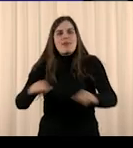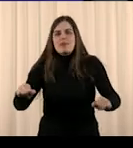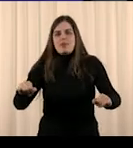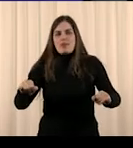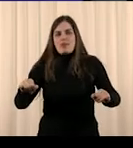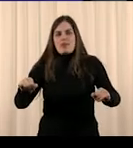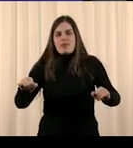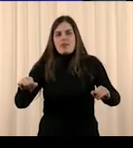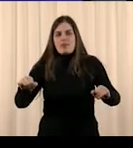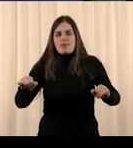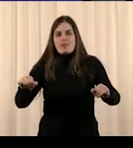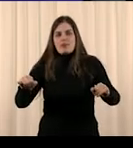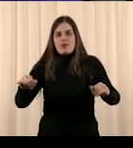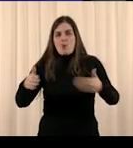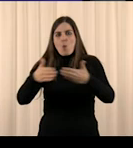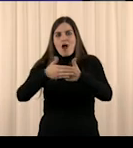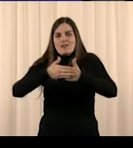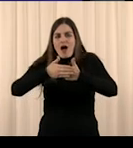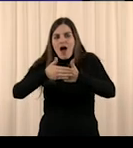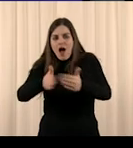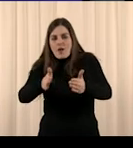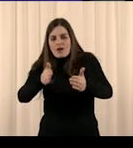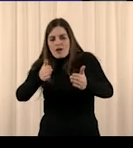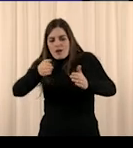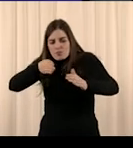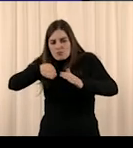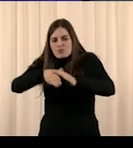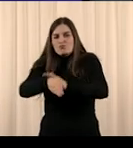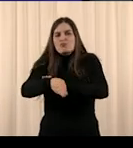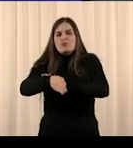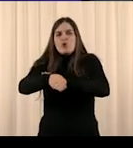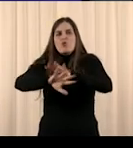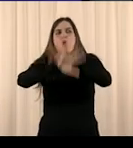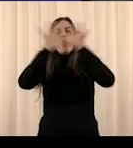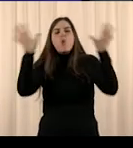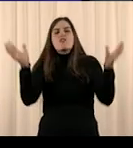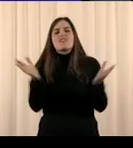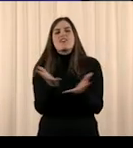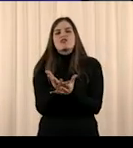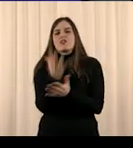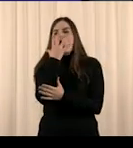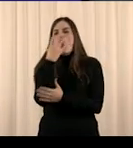a un universo de comprensión.